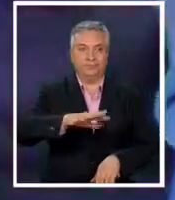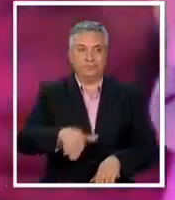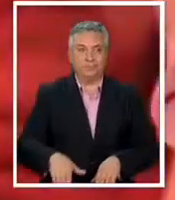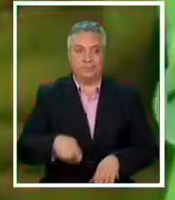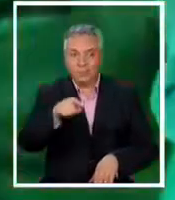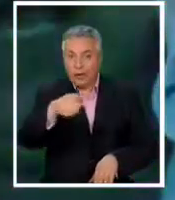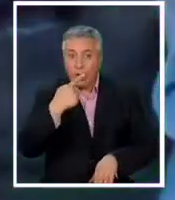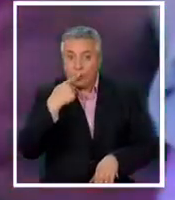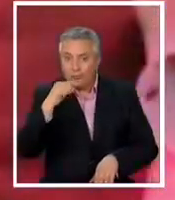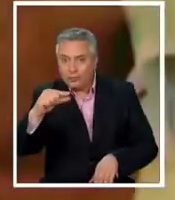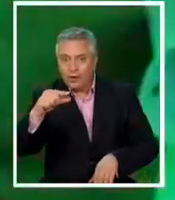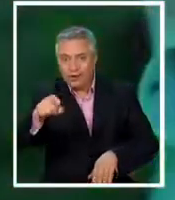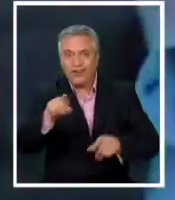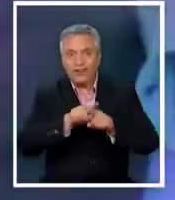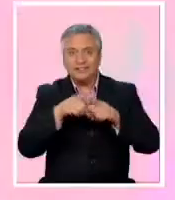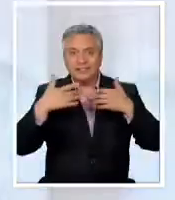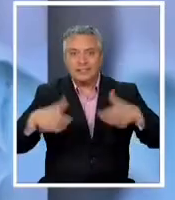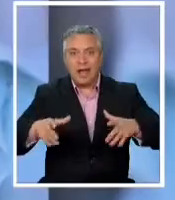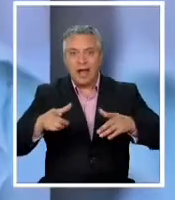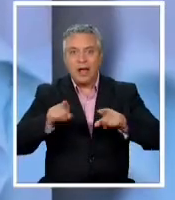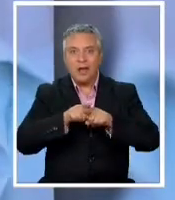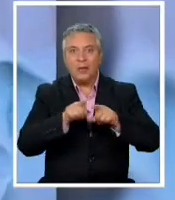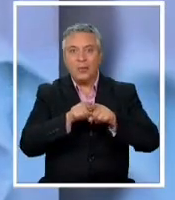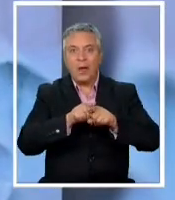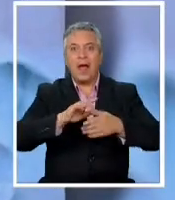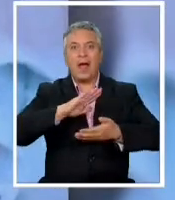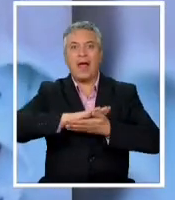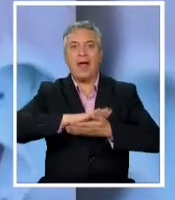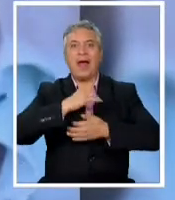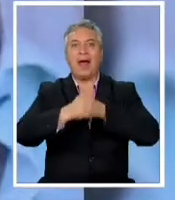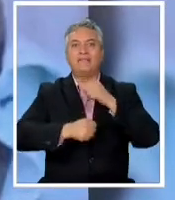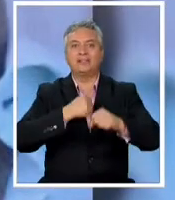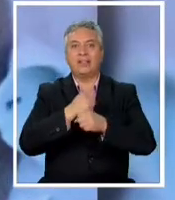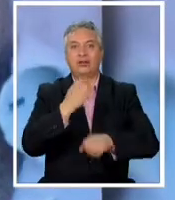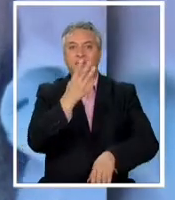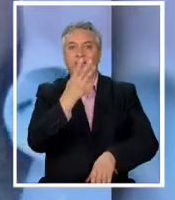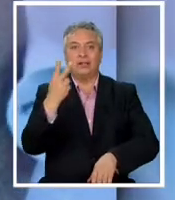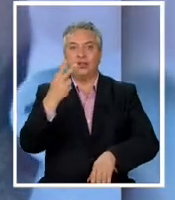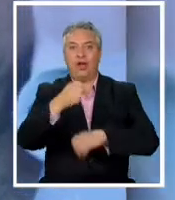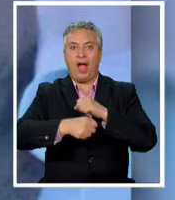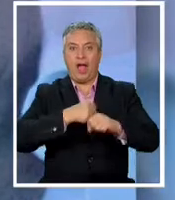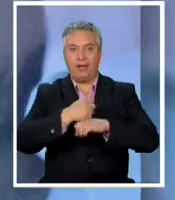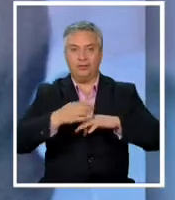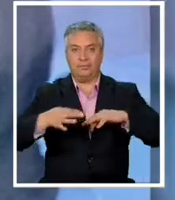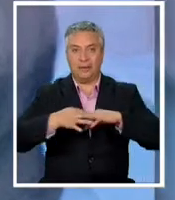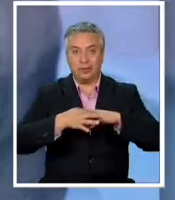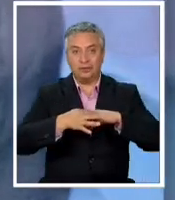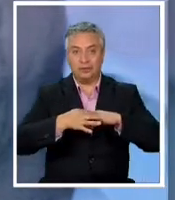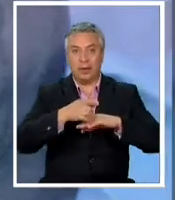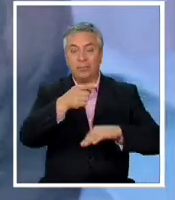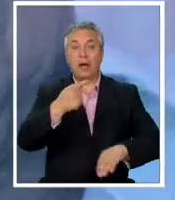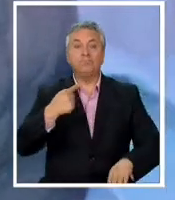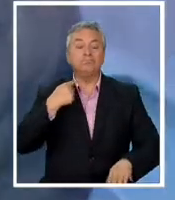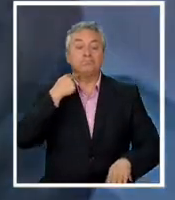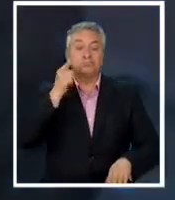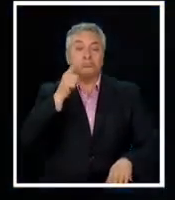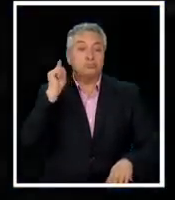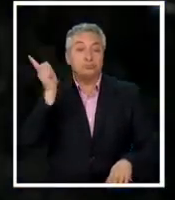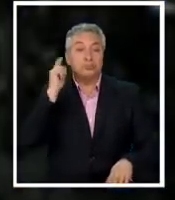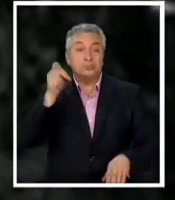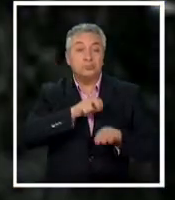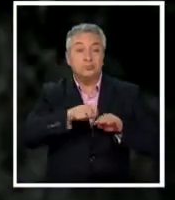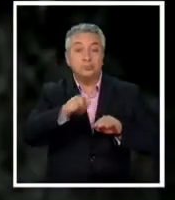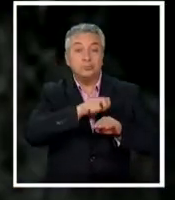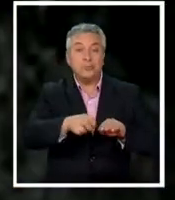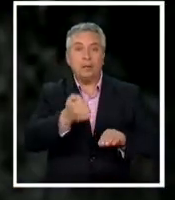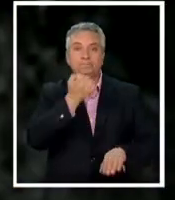años de matrimonio, pero la rutina diaria de Julia del Carmen Muñoz se transformó en una fatídica ruta. Los tres acusados